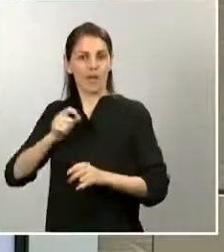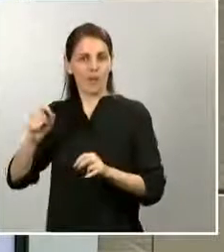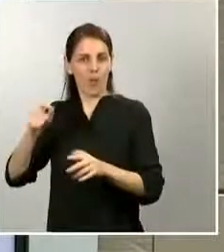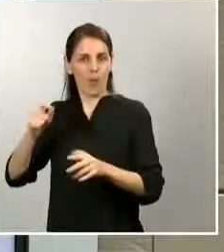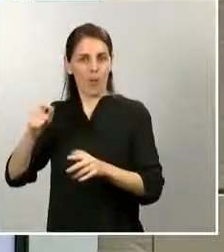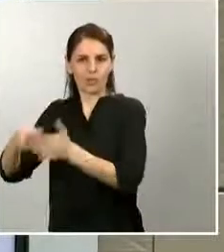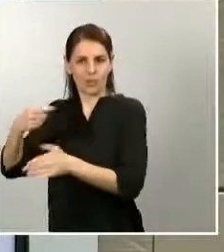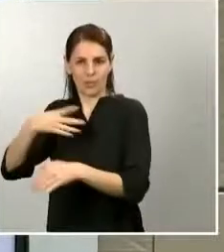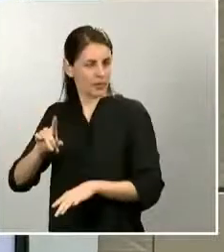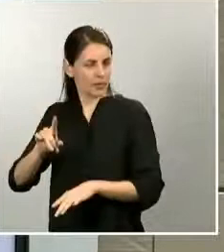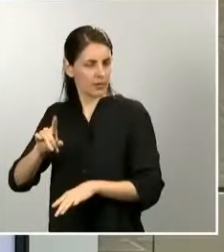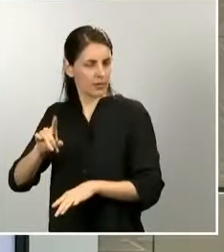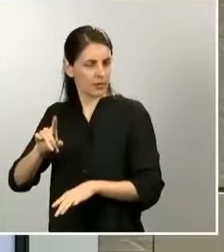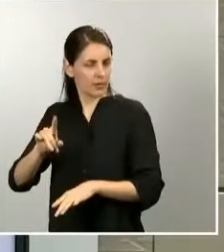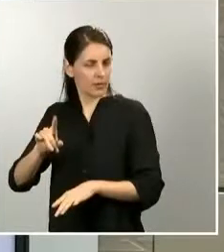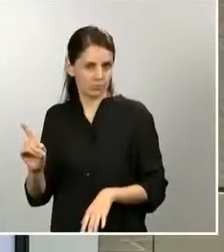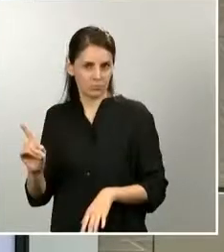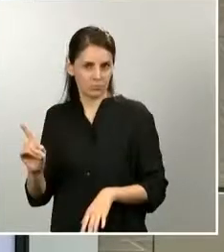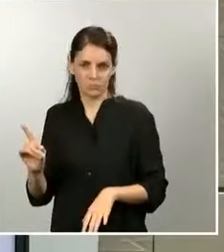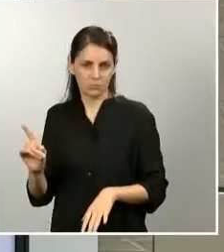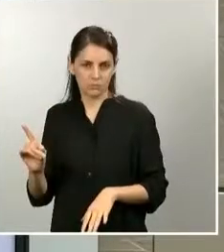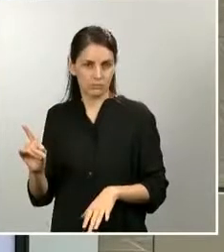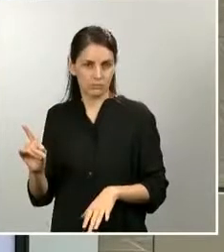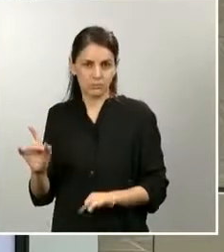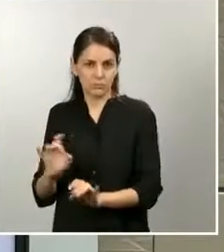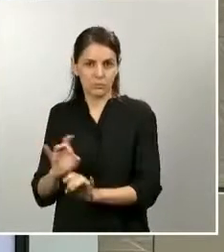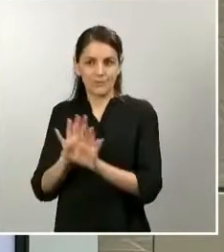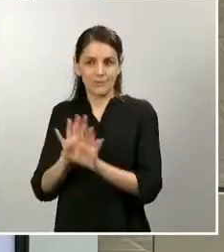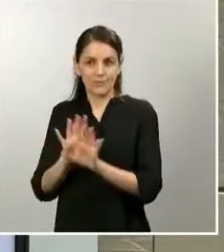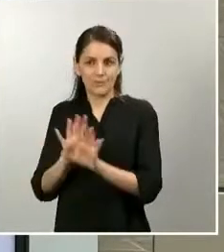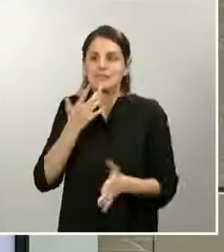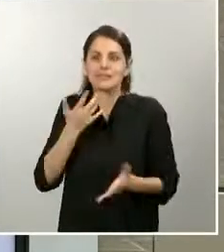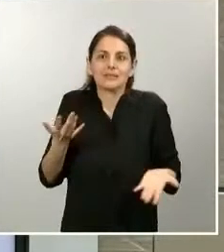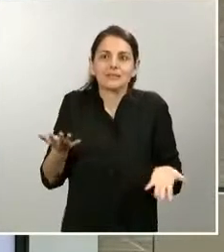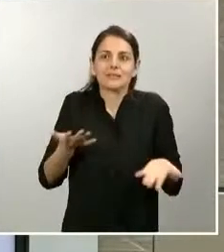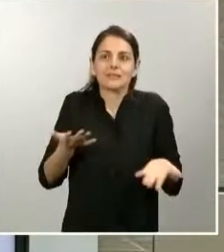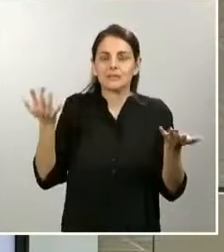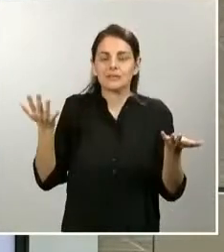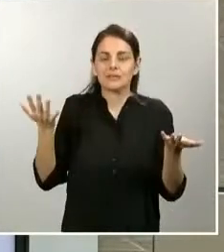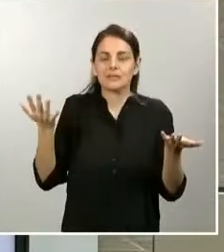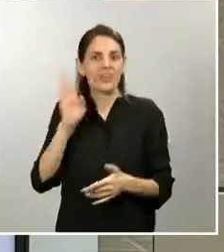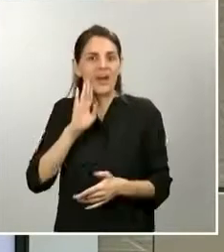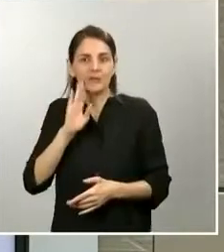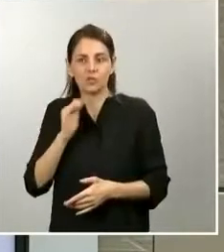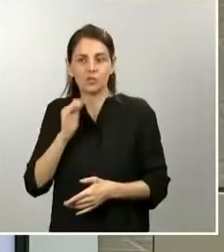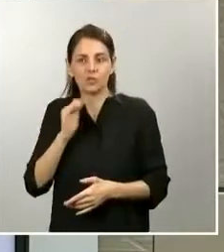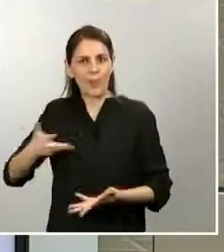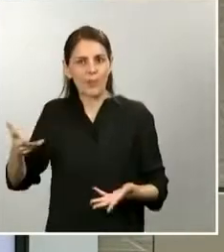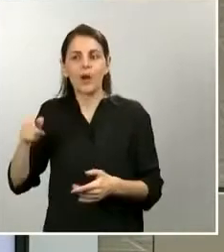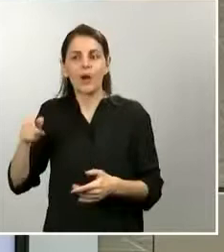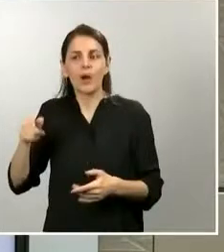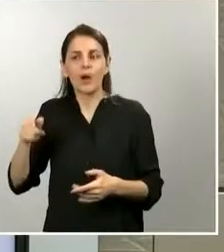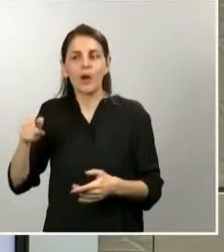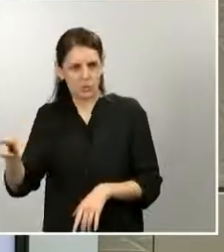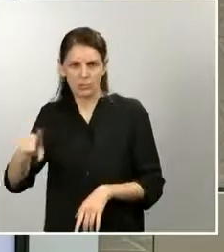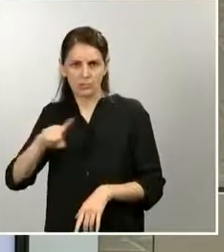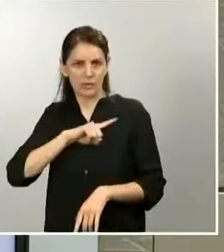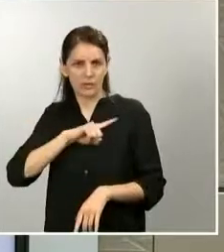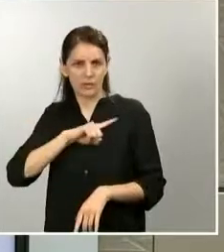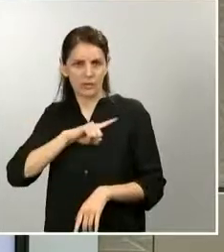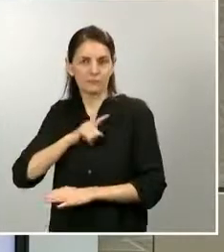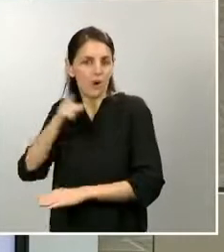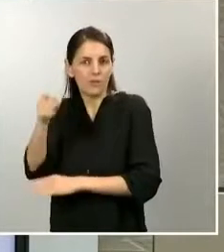aquellas, por supuesto, si hay un delito fragrante, como cualquier ciudadano, tienen la obligación de intervenir.